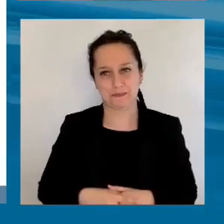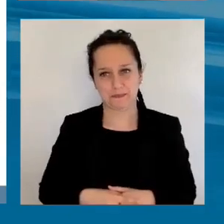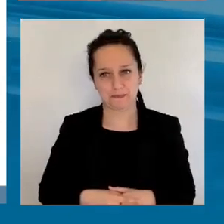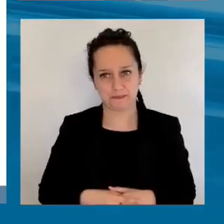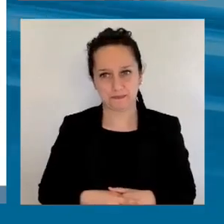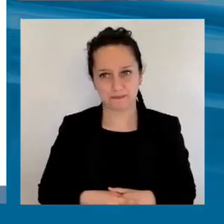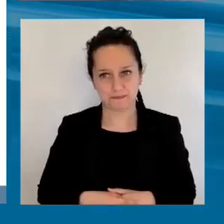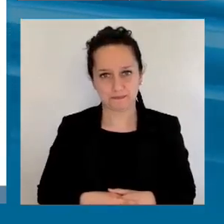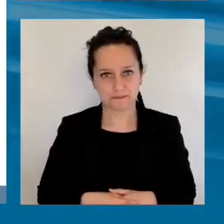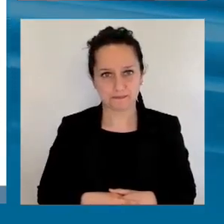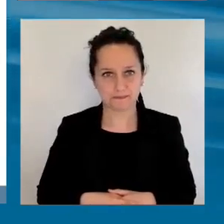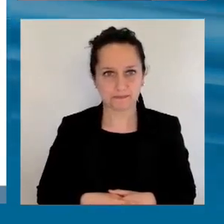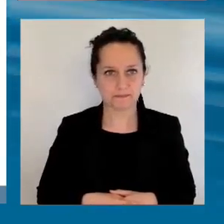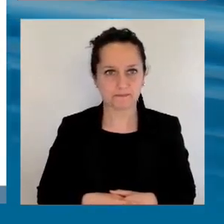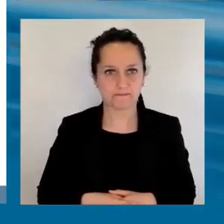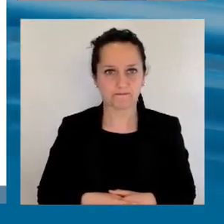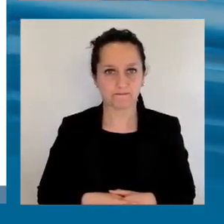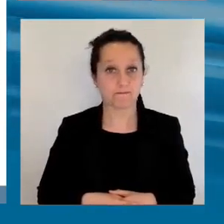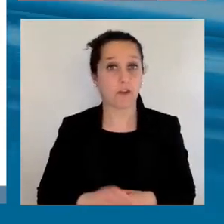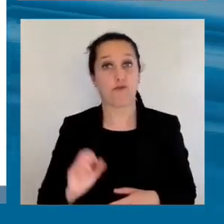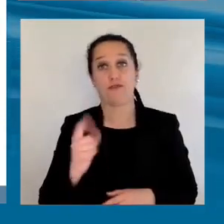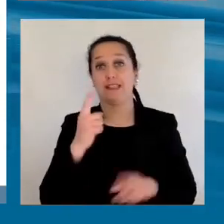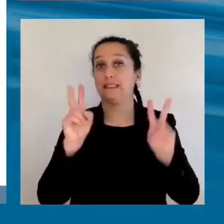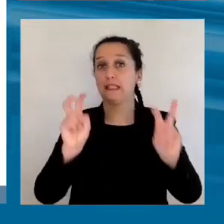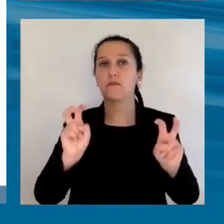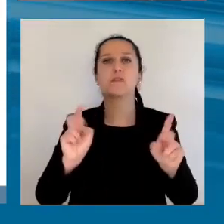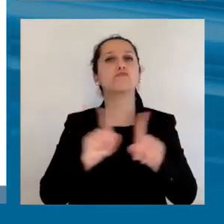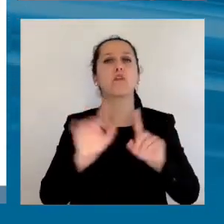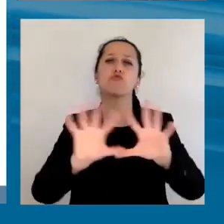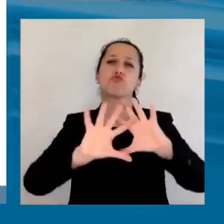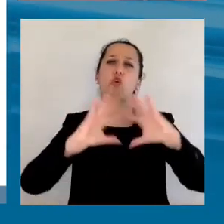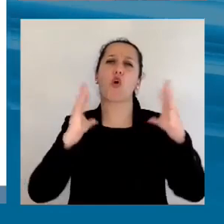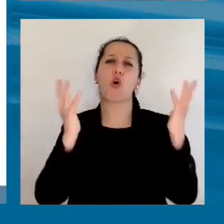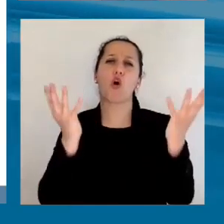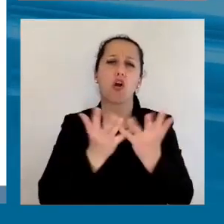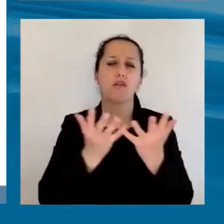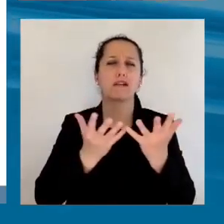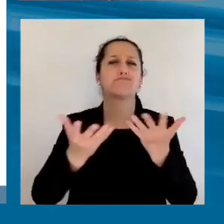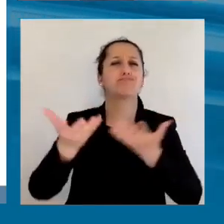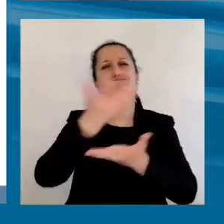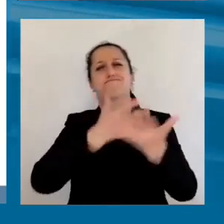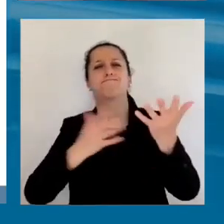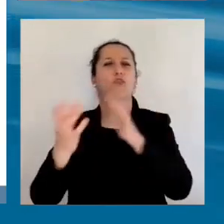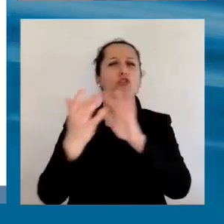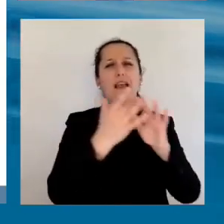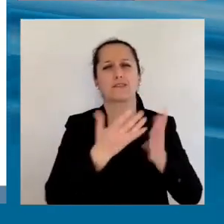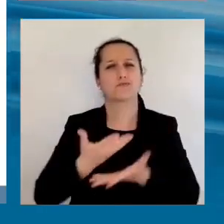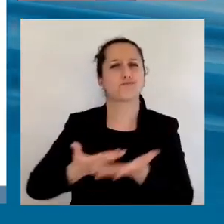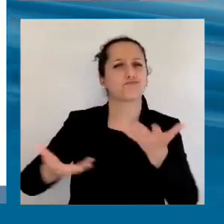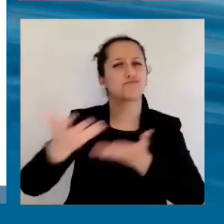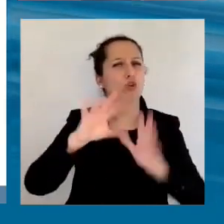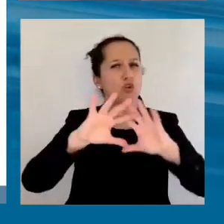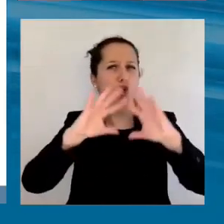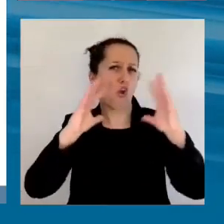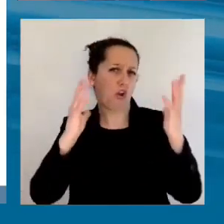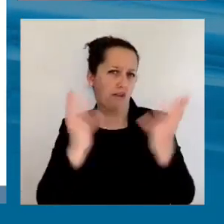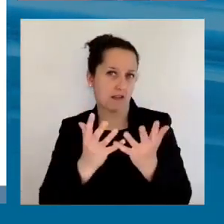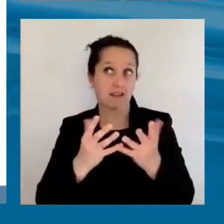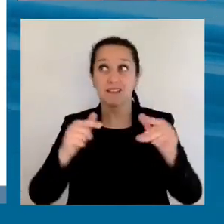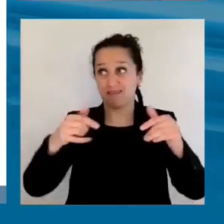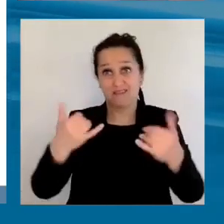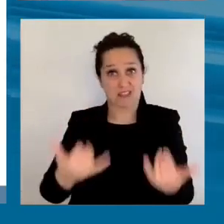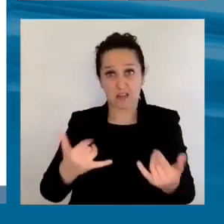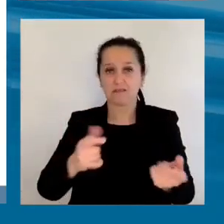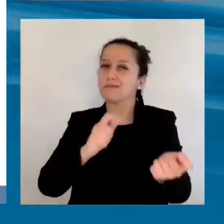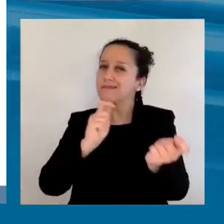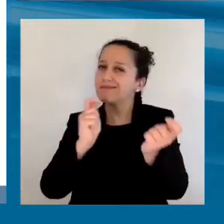Y globalización, entonces. Bueno, el punto y lo que argumenta el capítulo es que el mundo está en transición hacia un